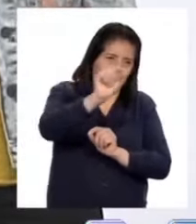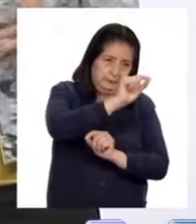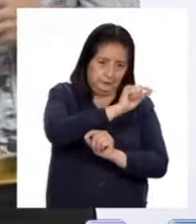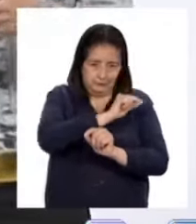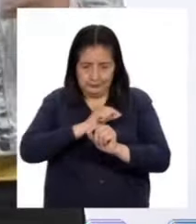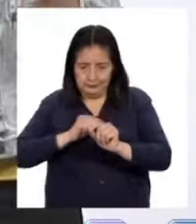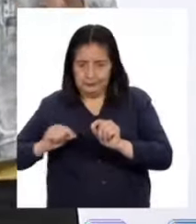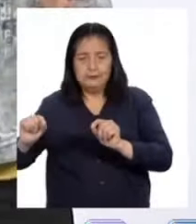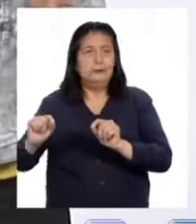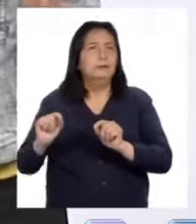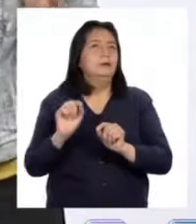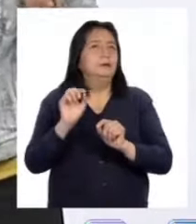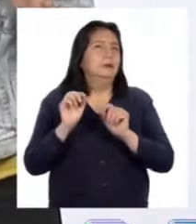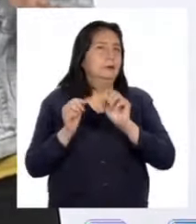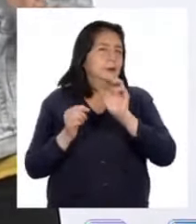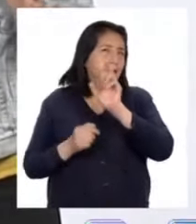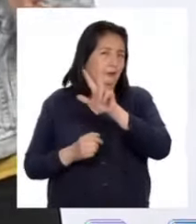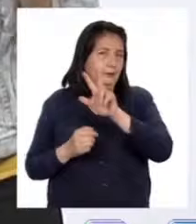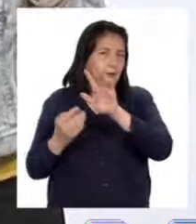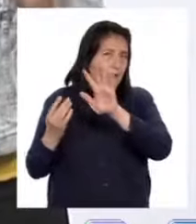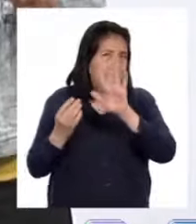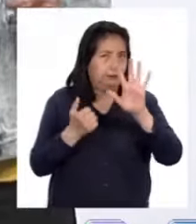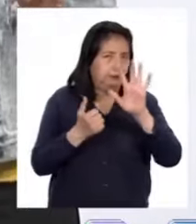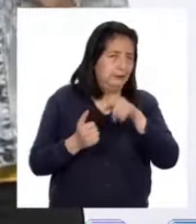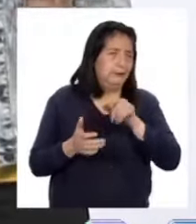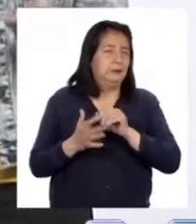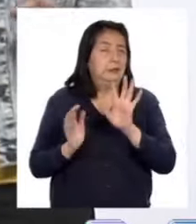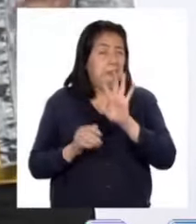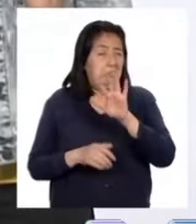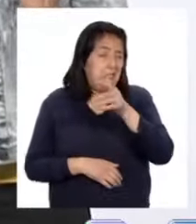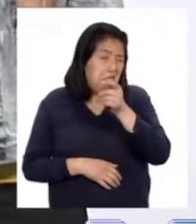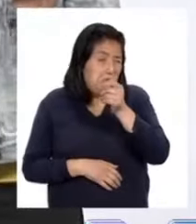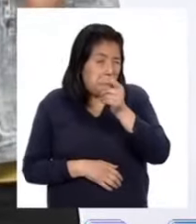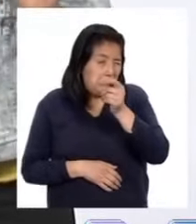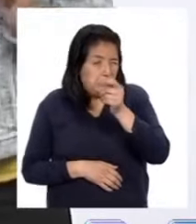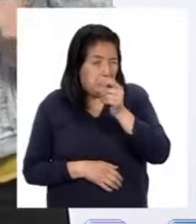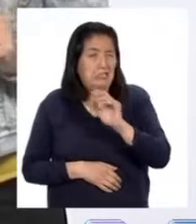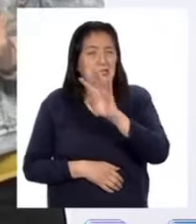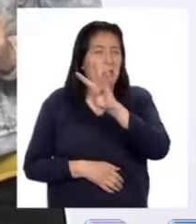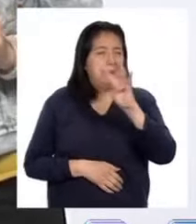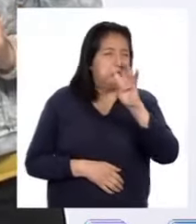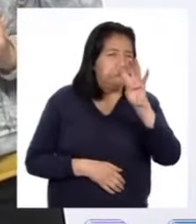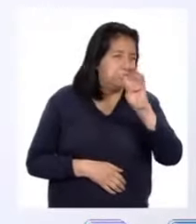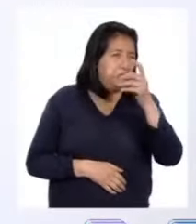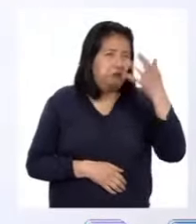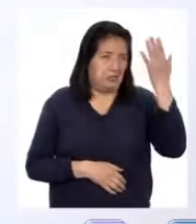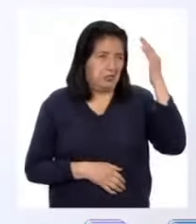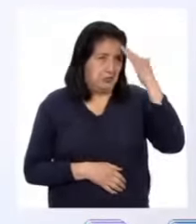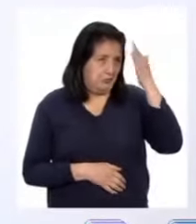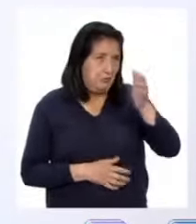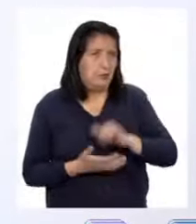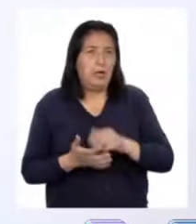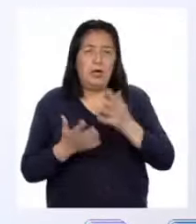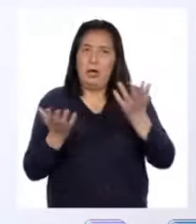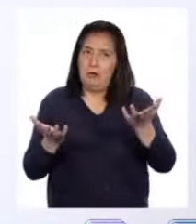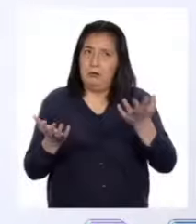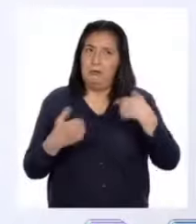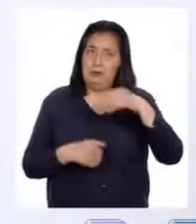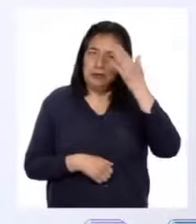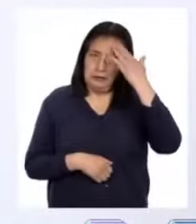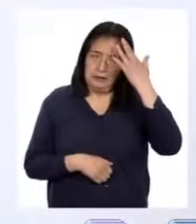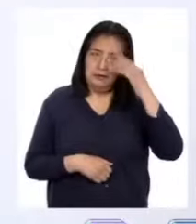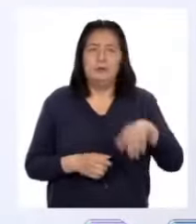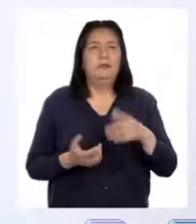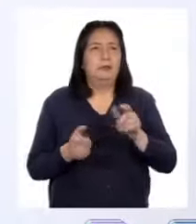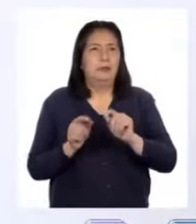de longitud de circunferencia para la mesa. Casi los 400 centímetros que habíamos calculado. Entonces, para saber el